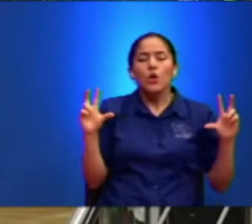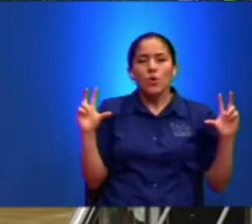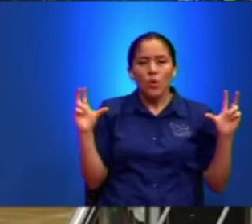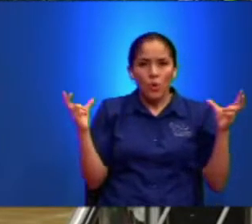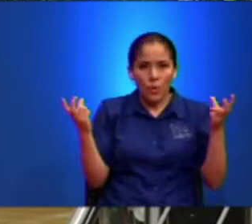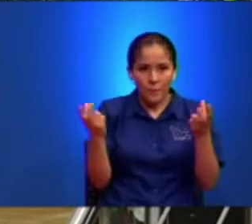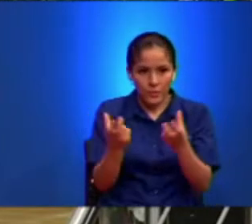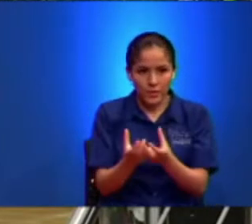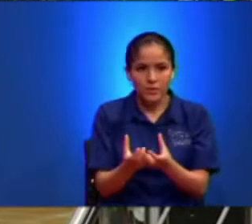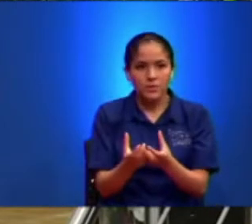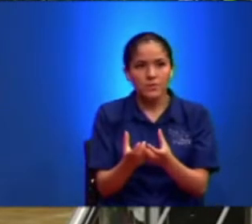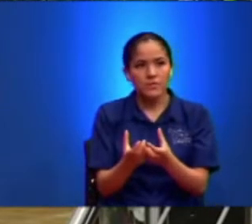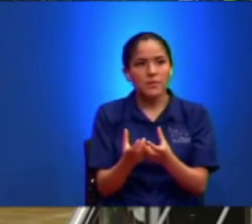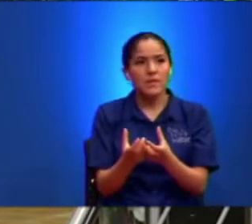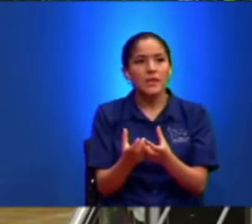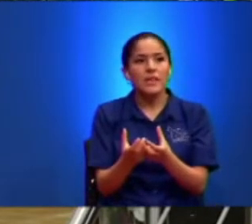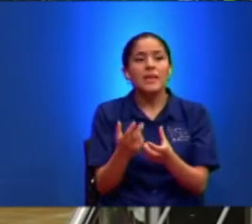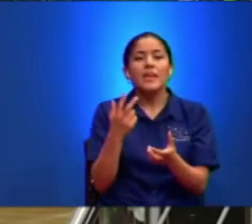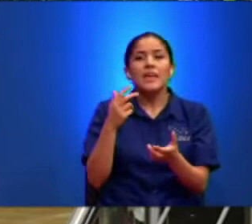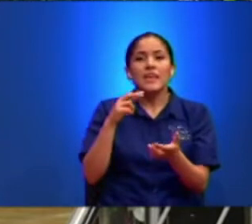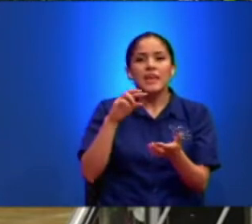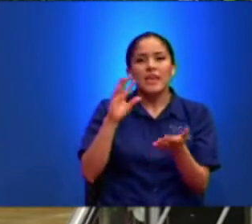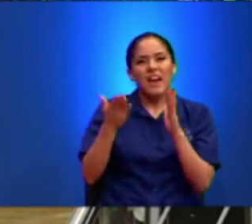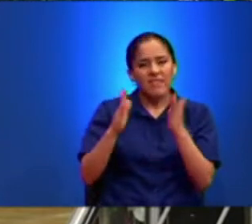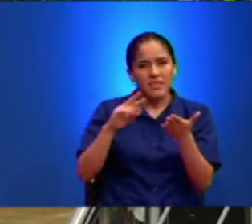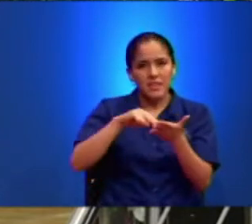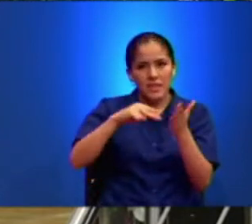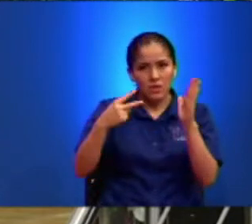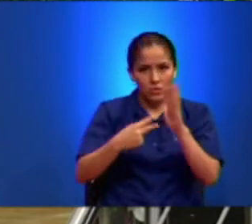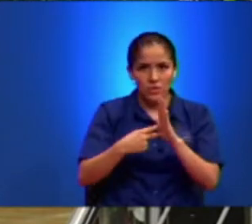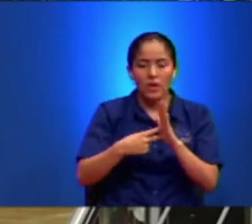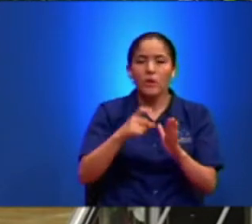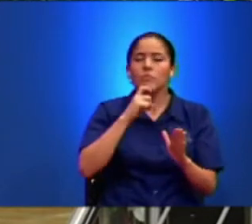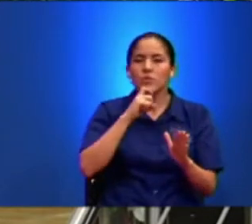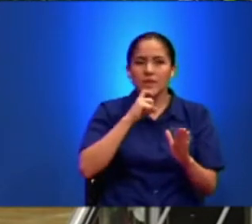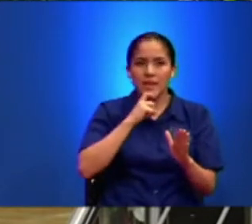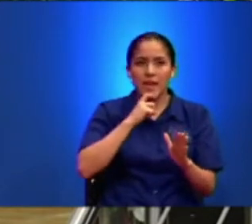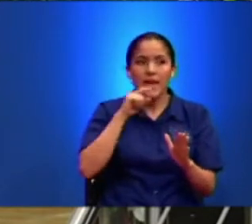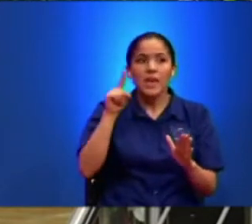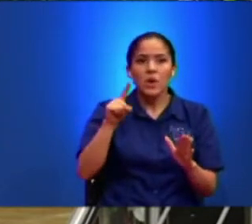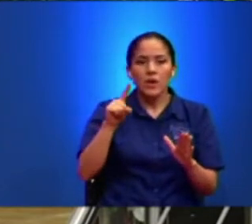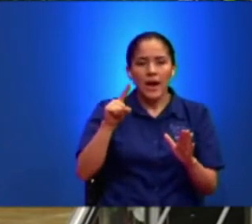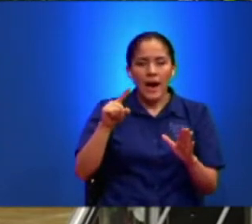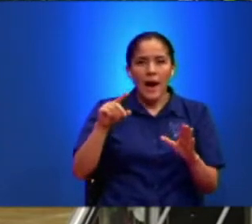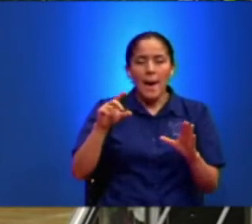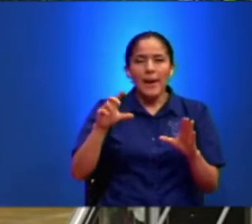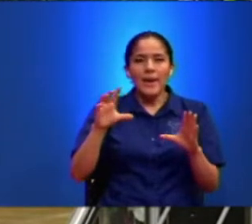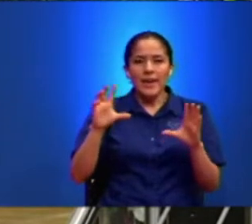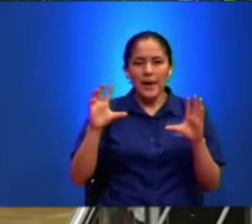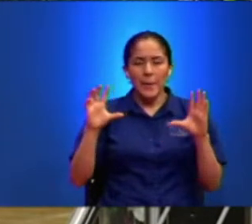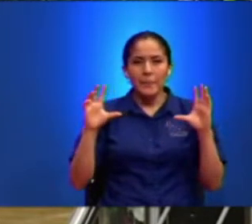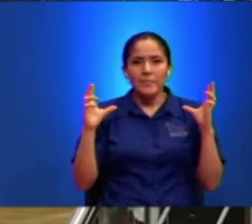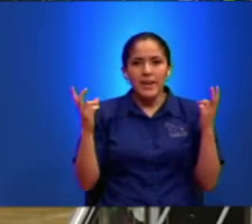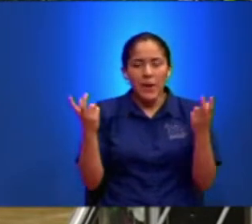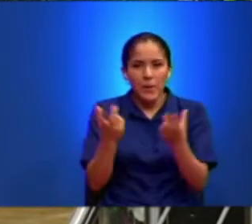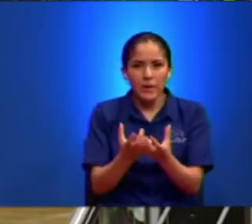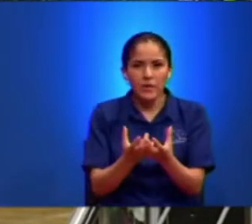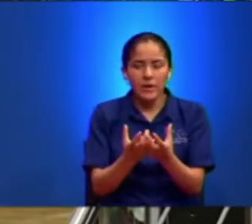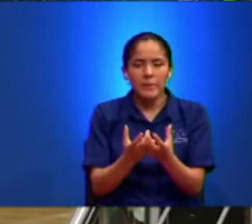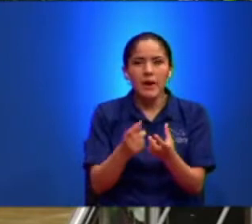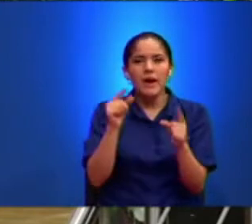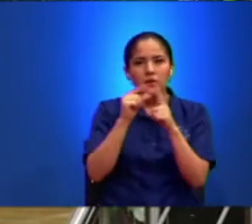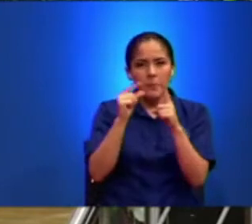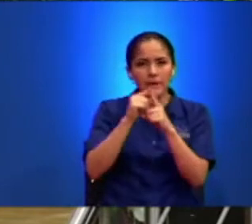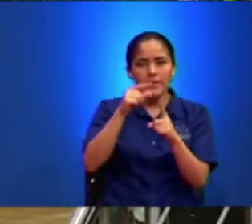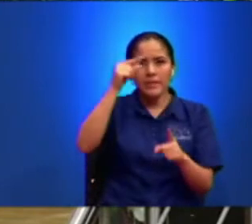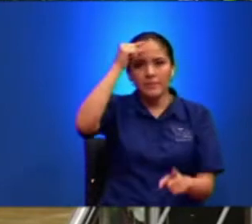Y Que A Veces Se Traduce Como Cena Eso Koinonia Y Koinonia Es Una Palabra Griega Que Es Compuesta Que